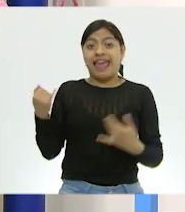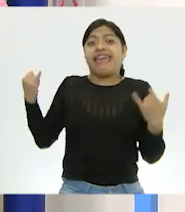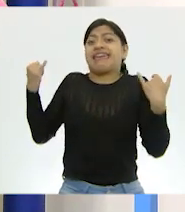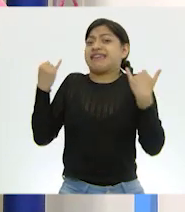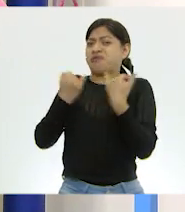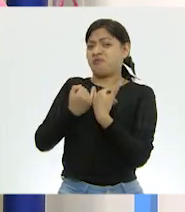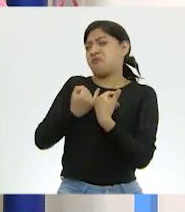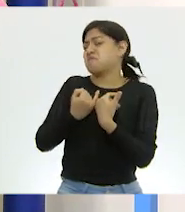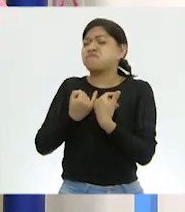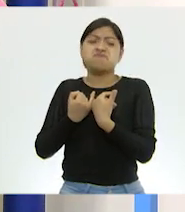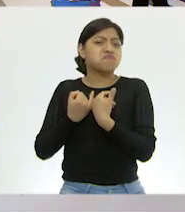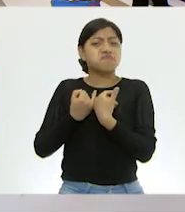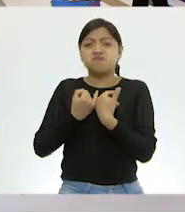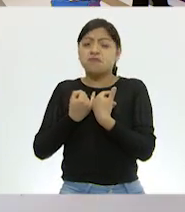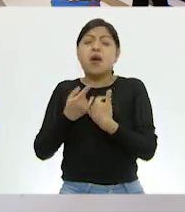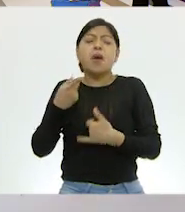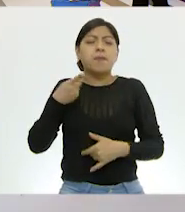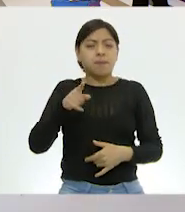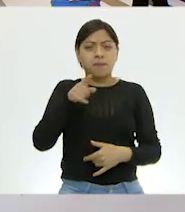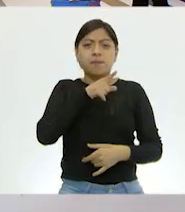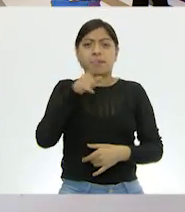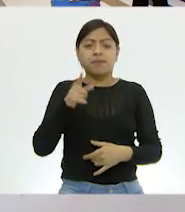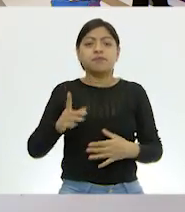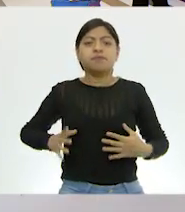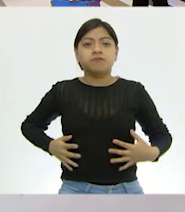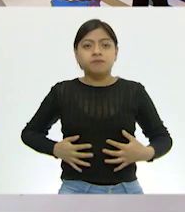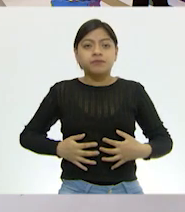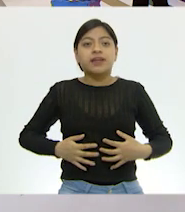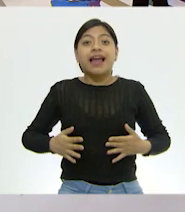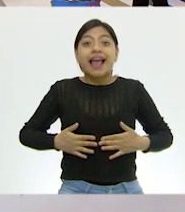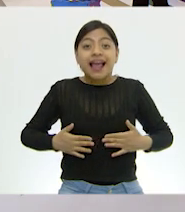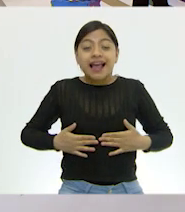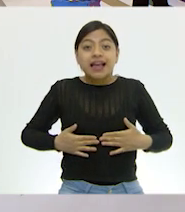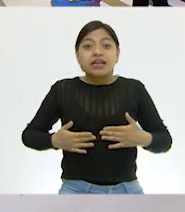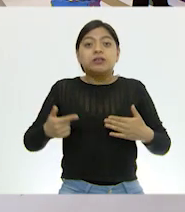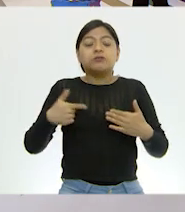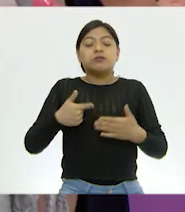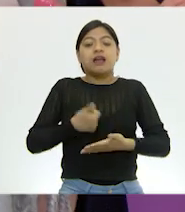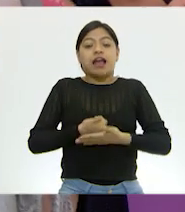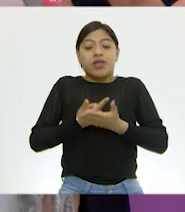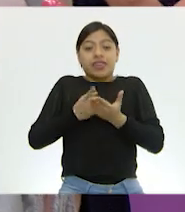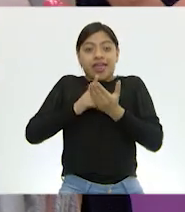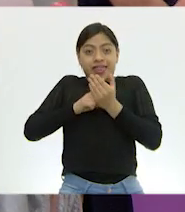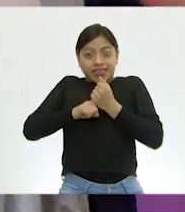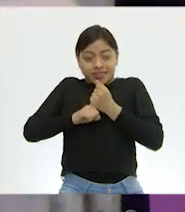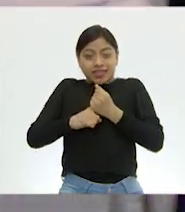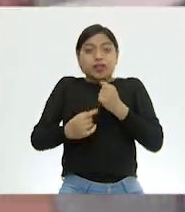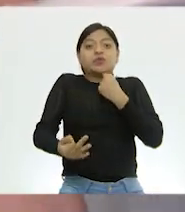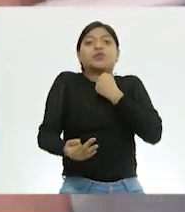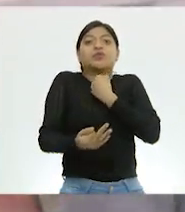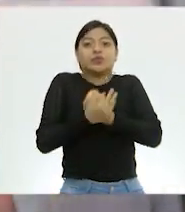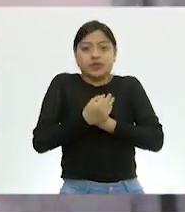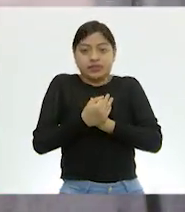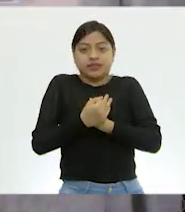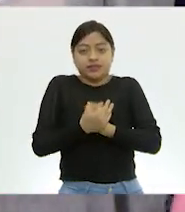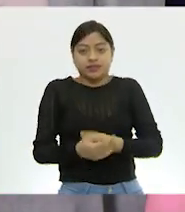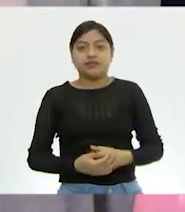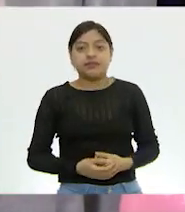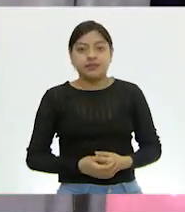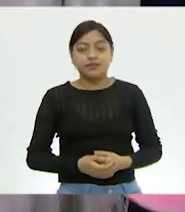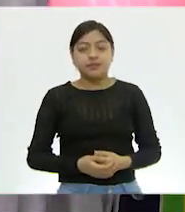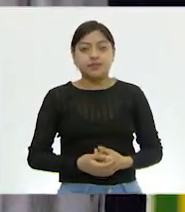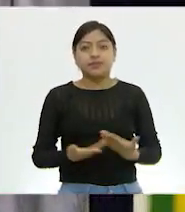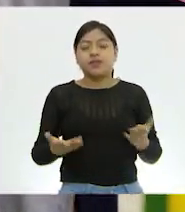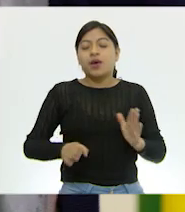pero sí nos puede dar una idea de que esto es lo que protege a nuestros órganos internos, ¿verdad? Exactamente. Ok. Y si